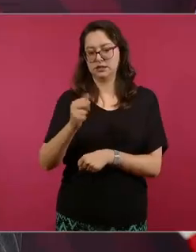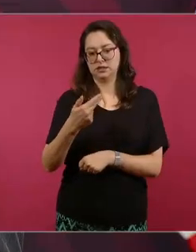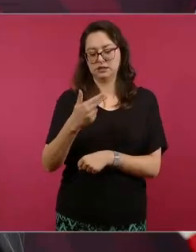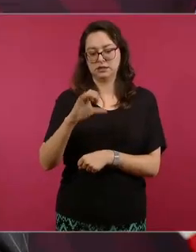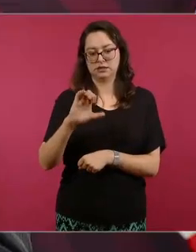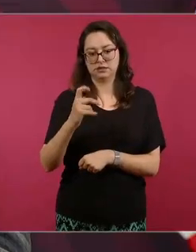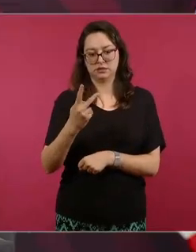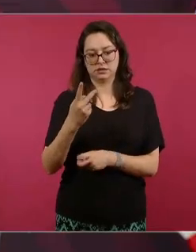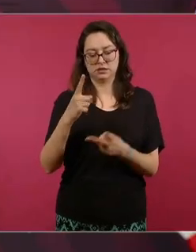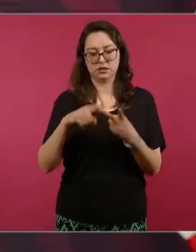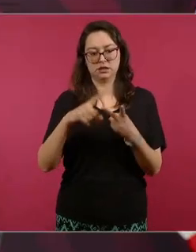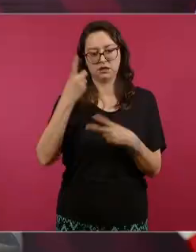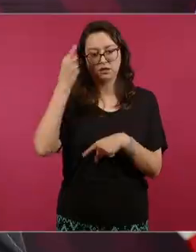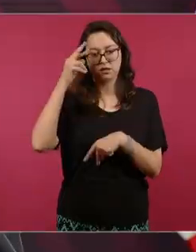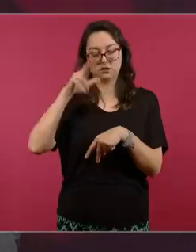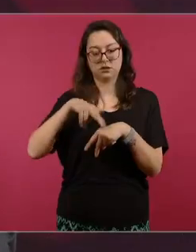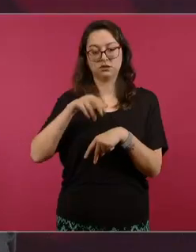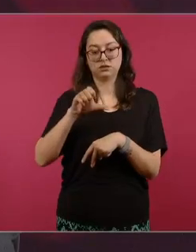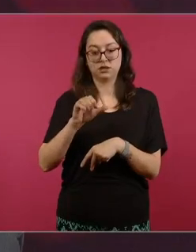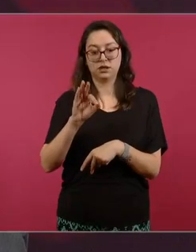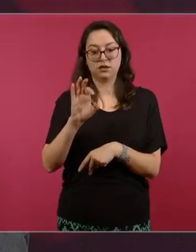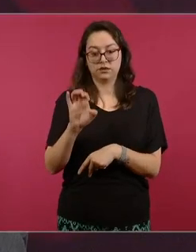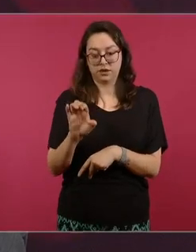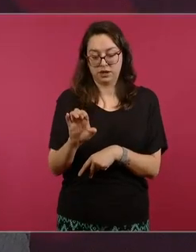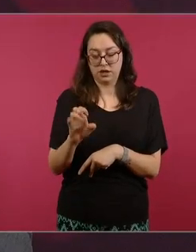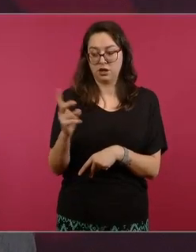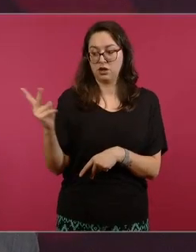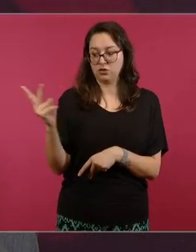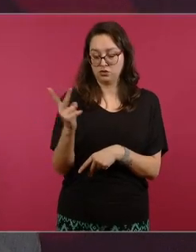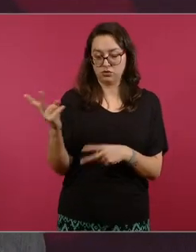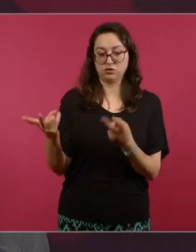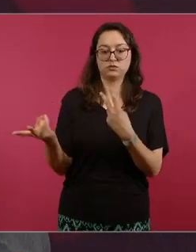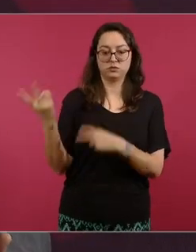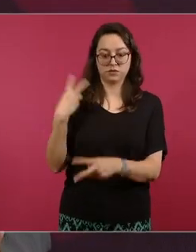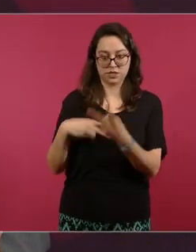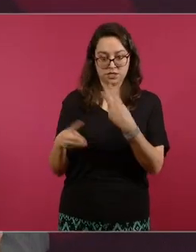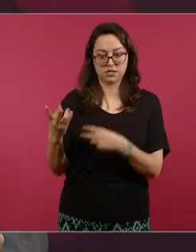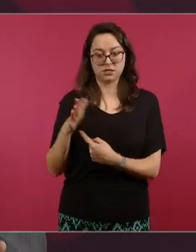de la Comisión Federal de Electricidad que no crean